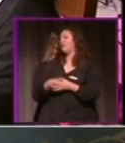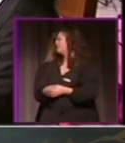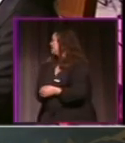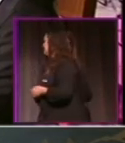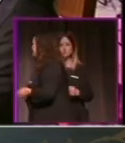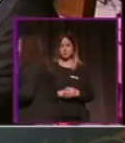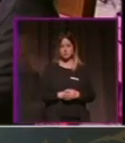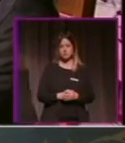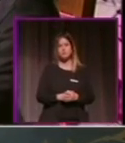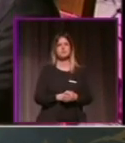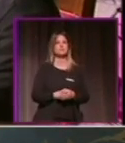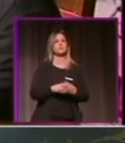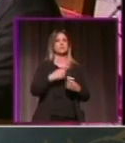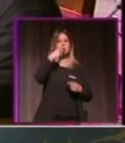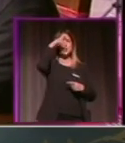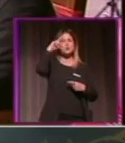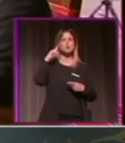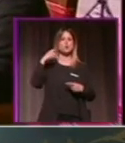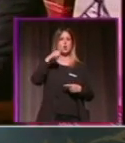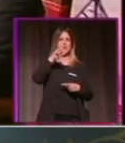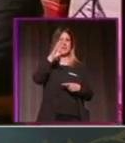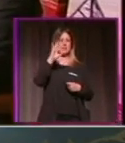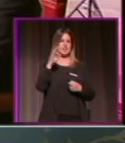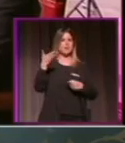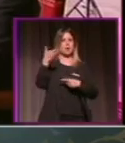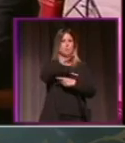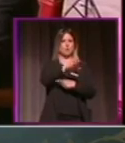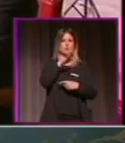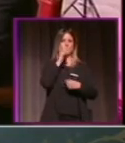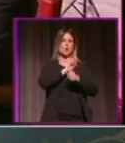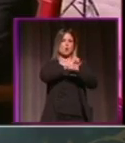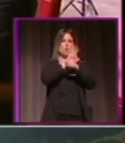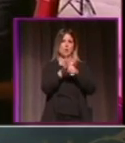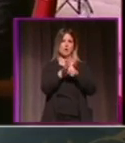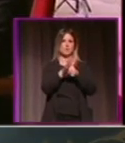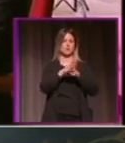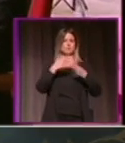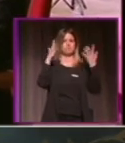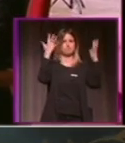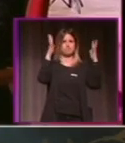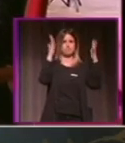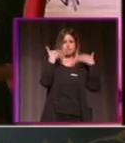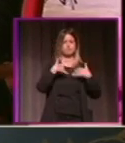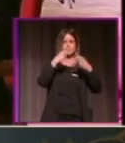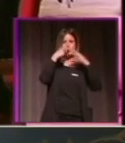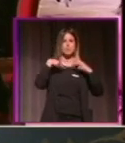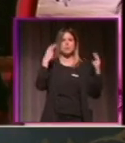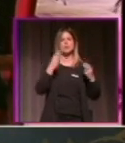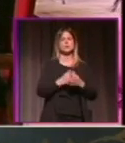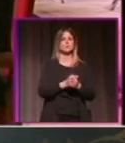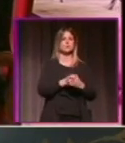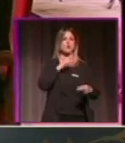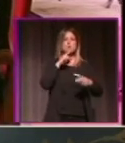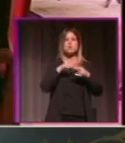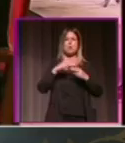por ahora y creo que lo que queda de cuarema y Semana Santa en fin es lo que ha tocado yo con esto no quiero echarle más leña